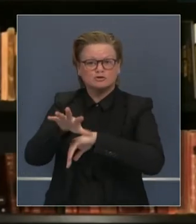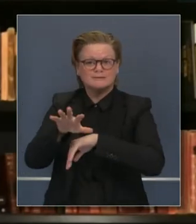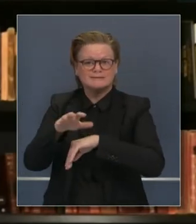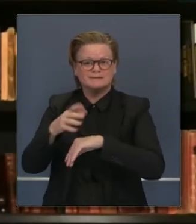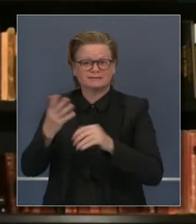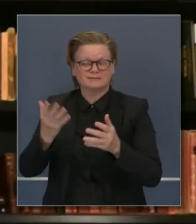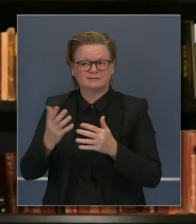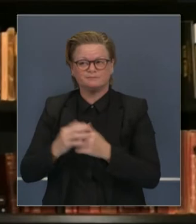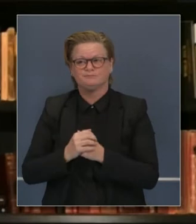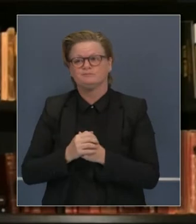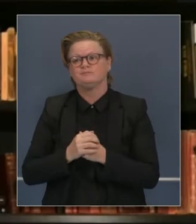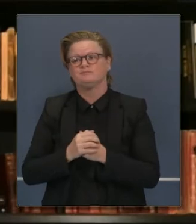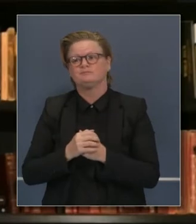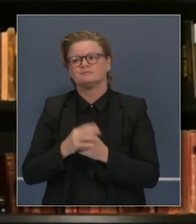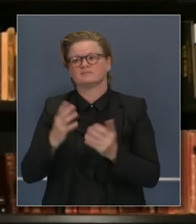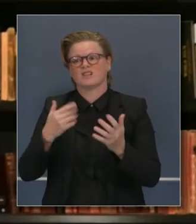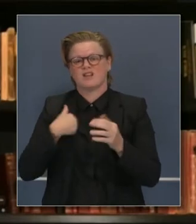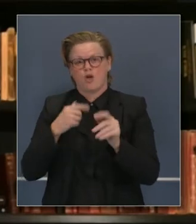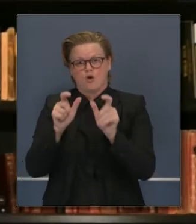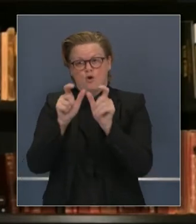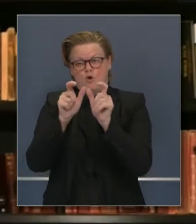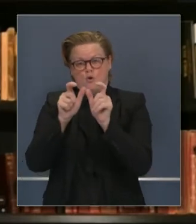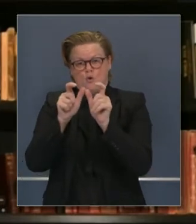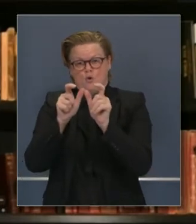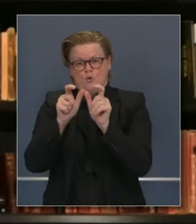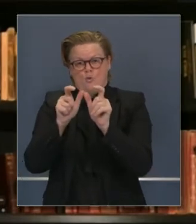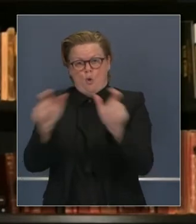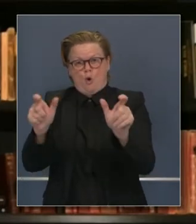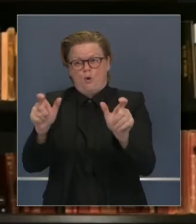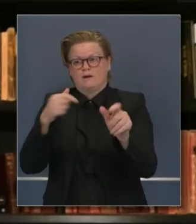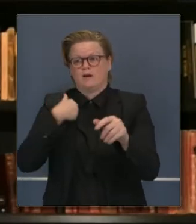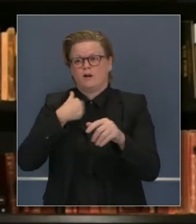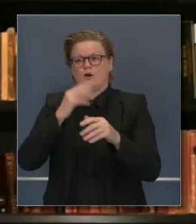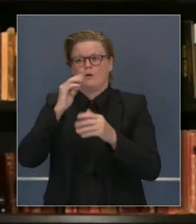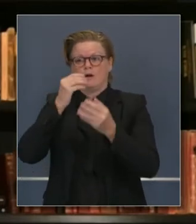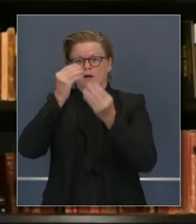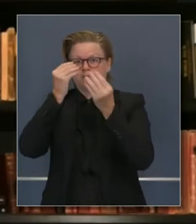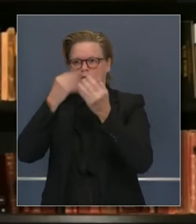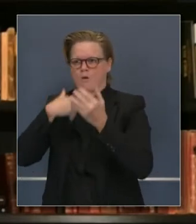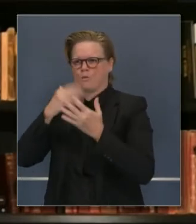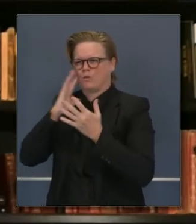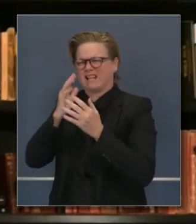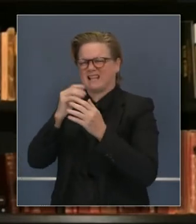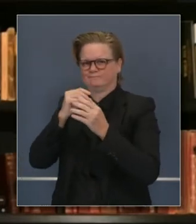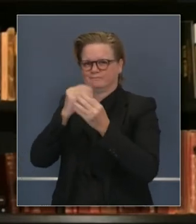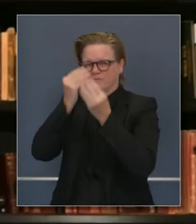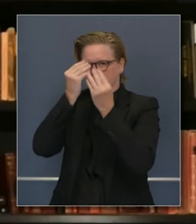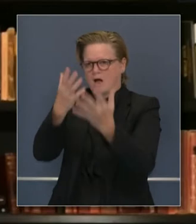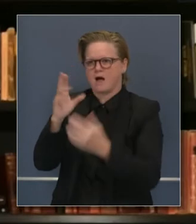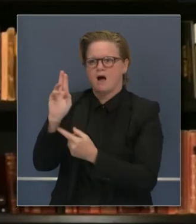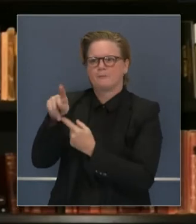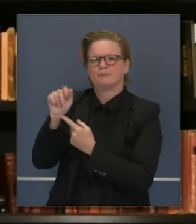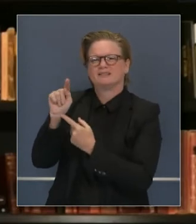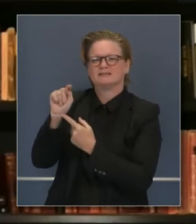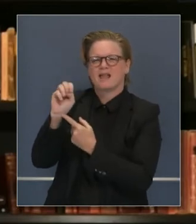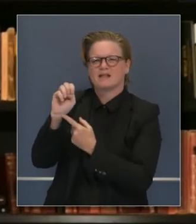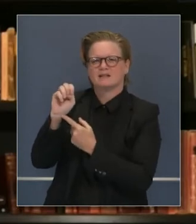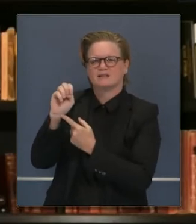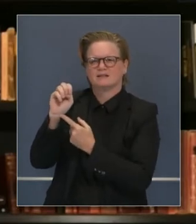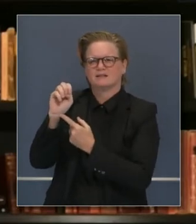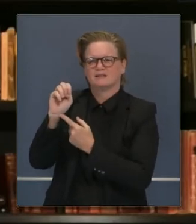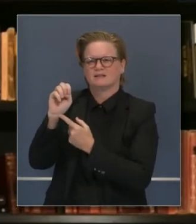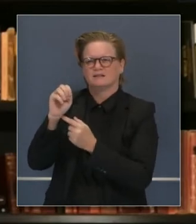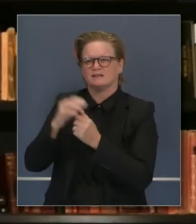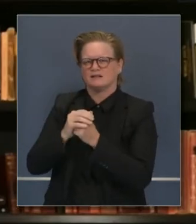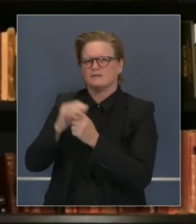avisos y precauciones para viajeros. Y también tendremos las nuevas pautas por parte del CDC. El Dr.